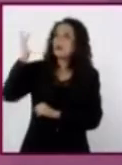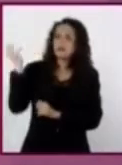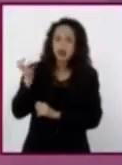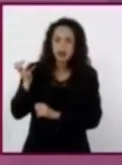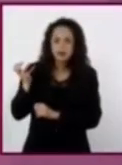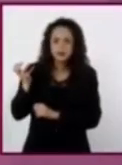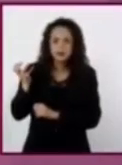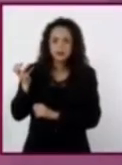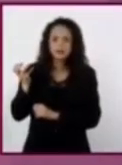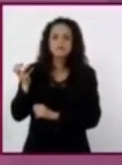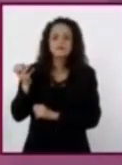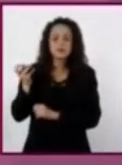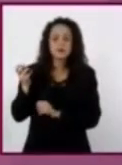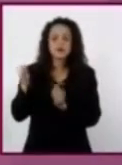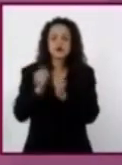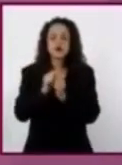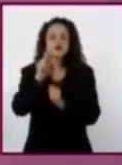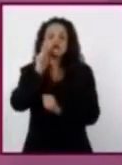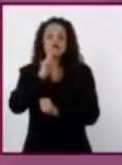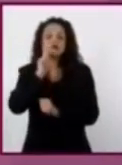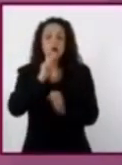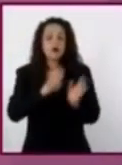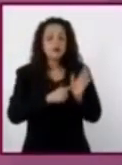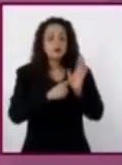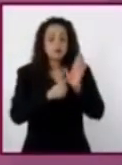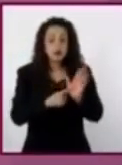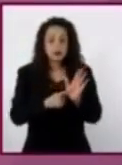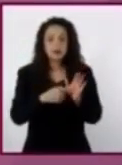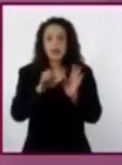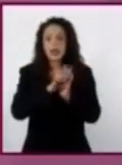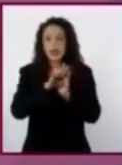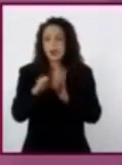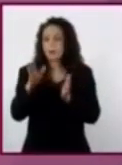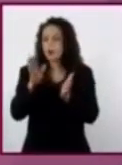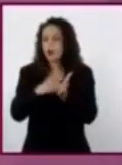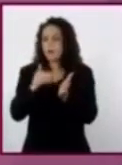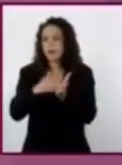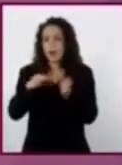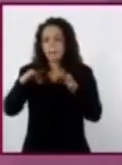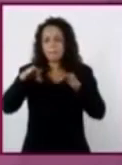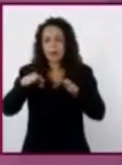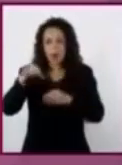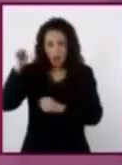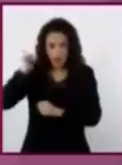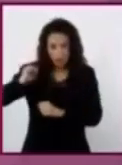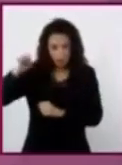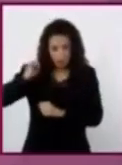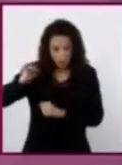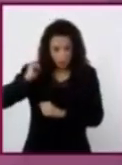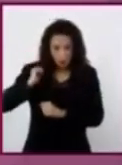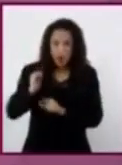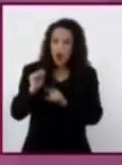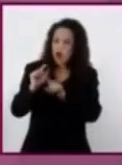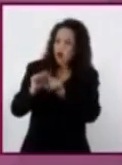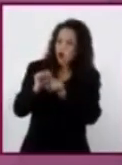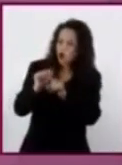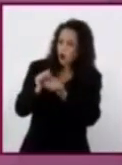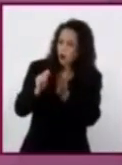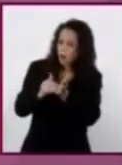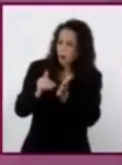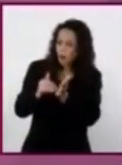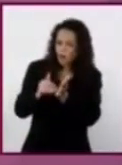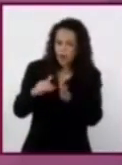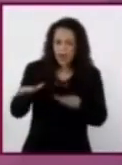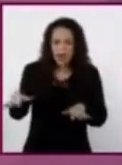evidencias como la antigüedad del papel, pues su coloración cambia